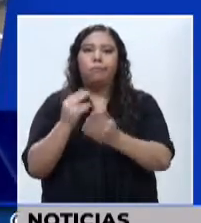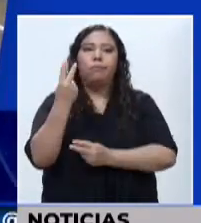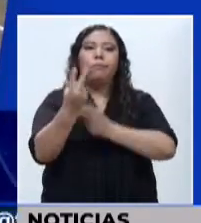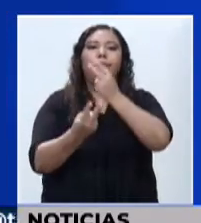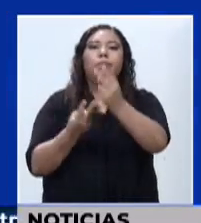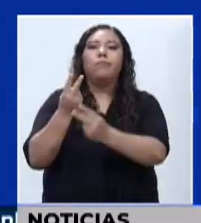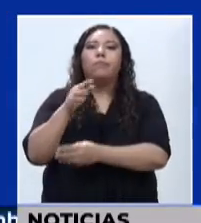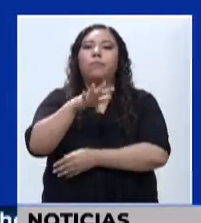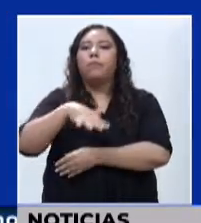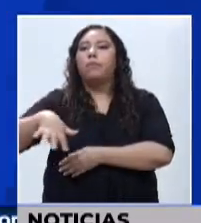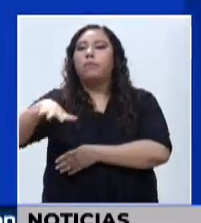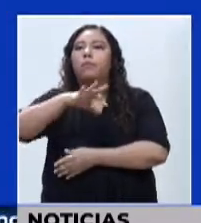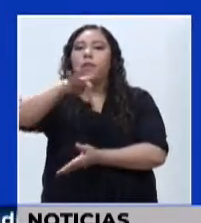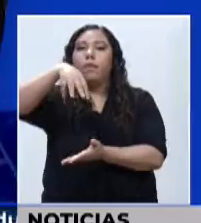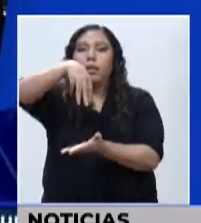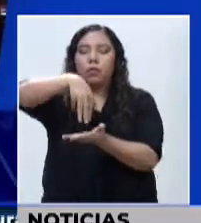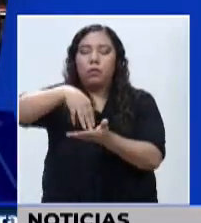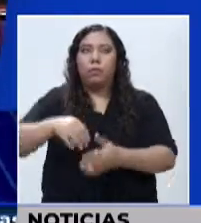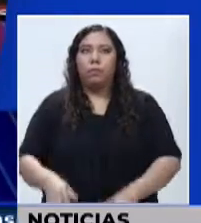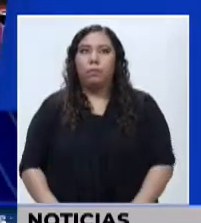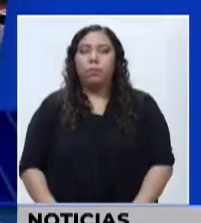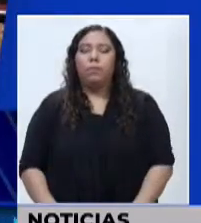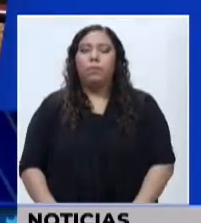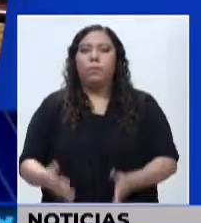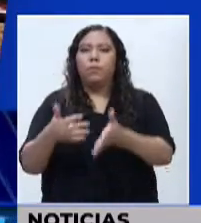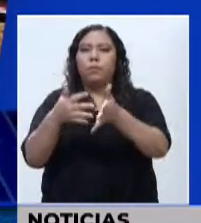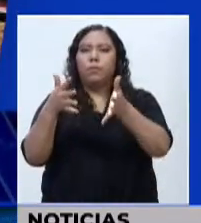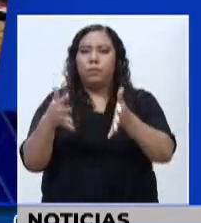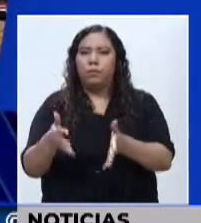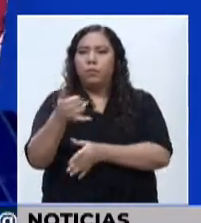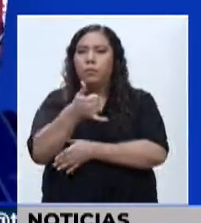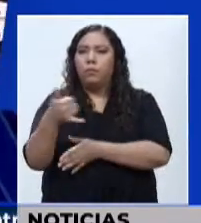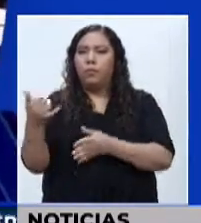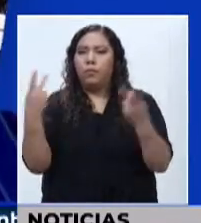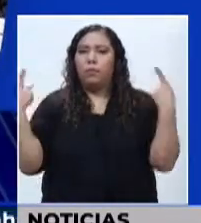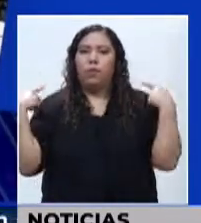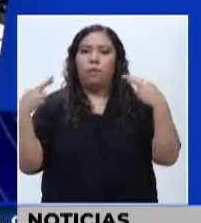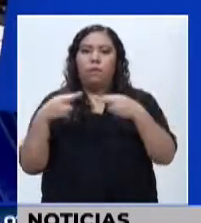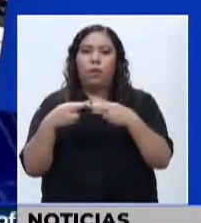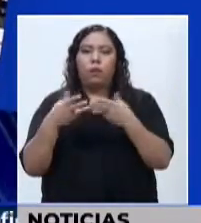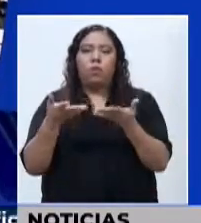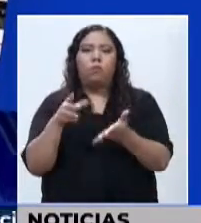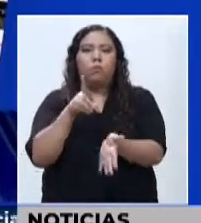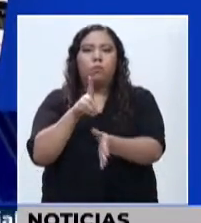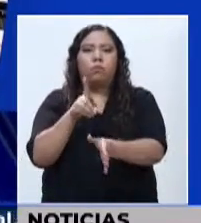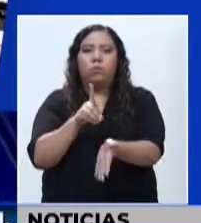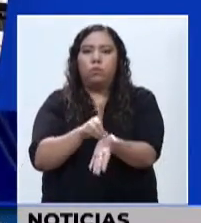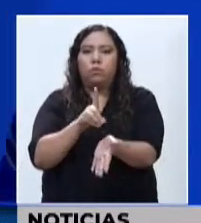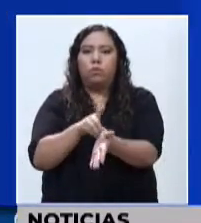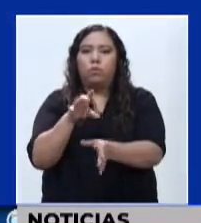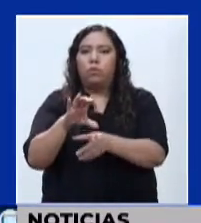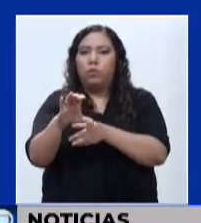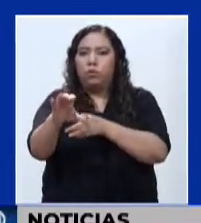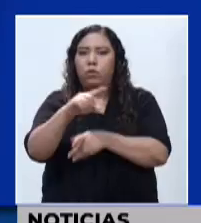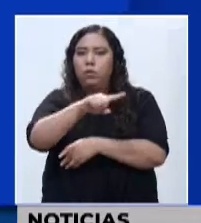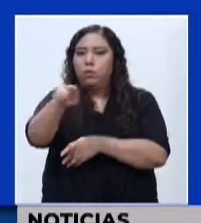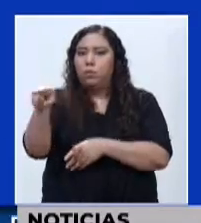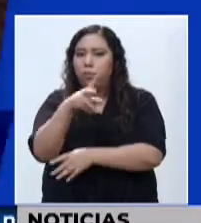Francisco Morazán. Estudiantes y docentes del área de salud son inmunizados contra el COVID-19.